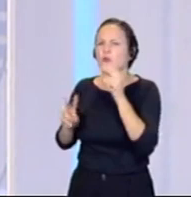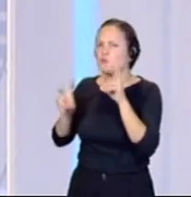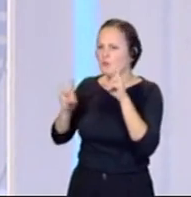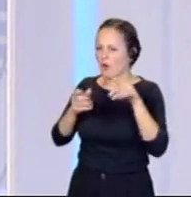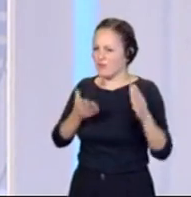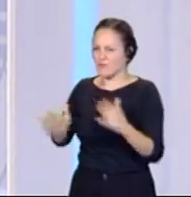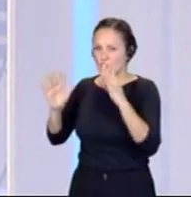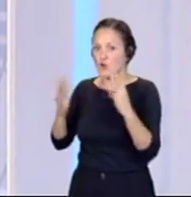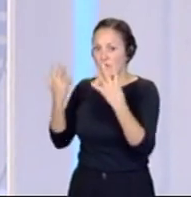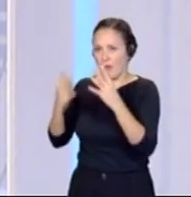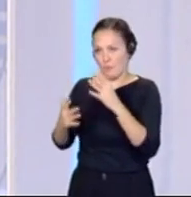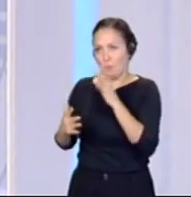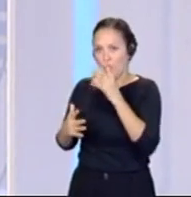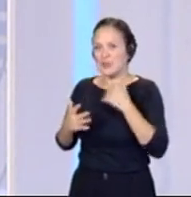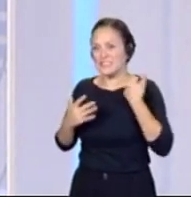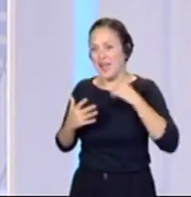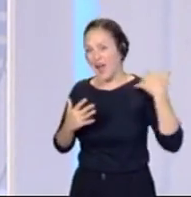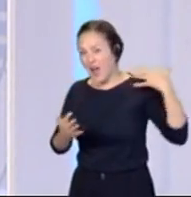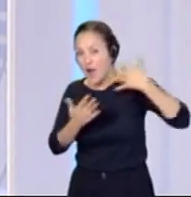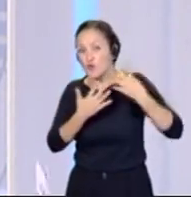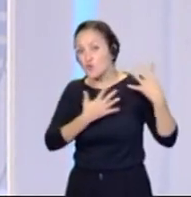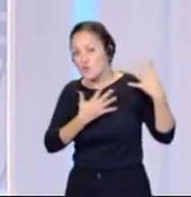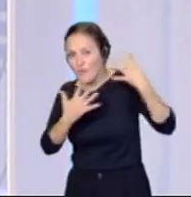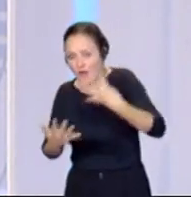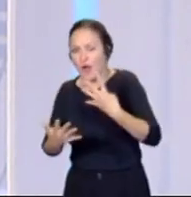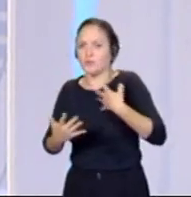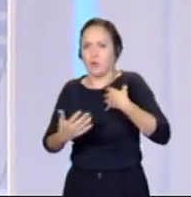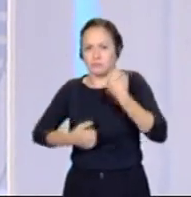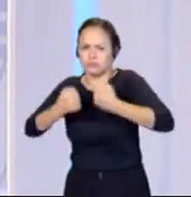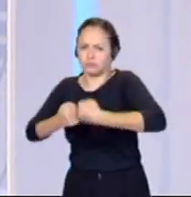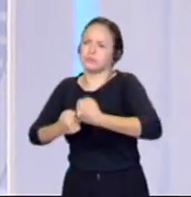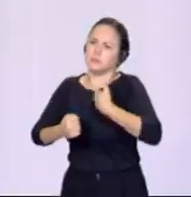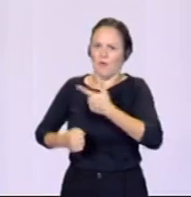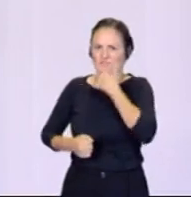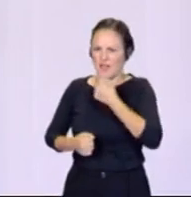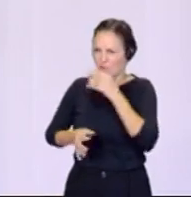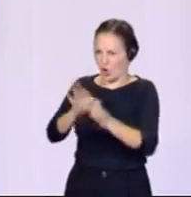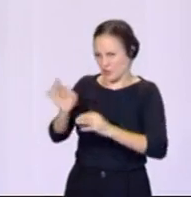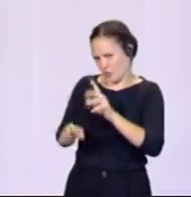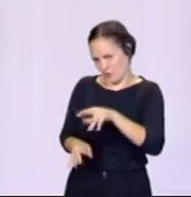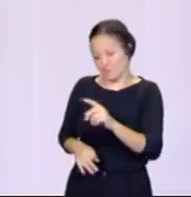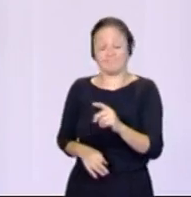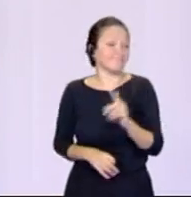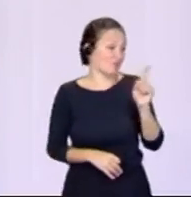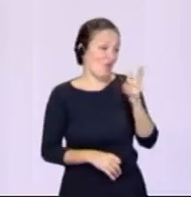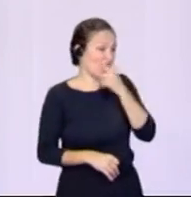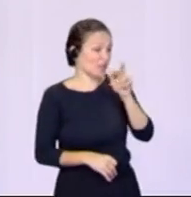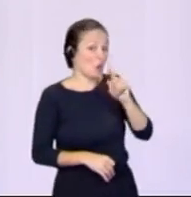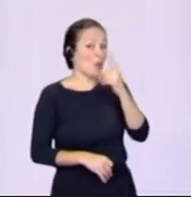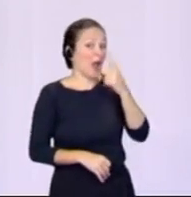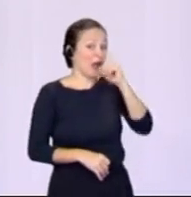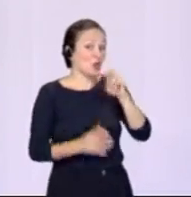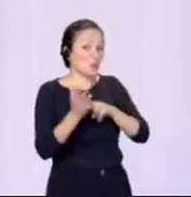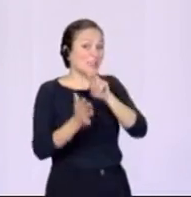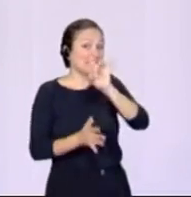dice pronto, pero nueve carreras, nueve temporadas realizándolas no es fácil, Norberto. No, no es fácil, cuando empezamos en 2015, pues llegar a